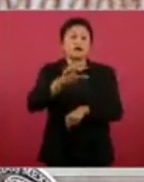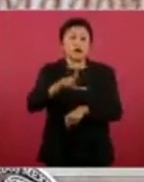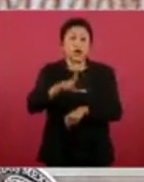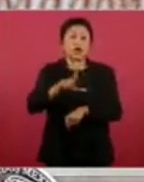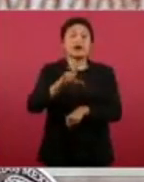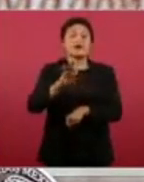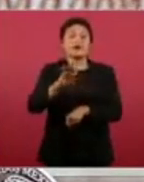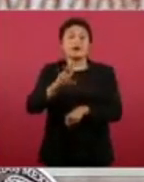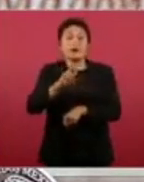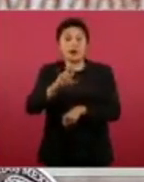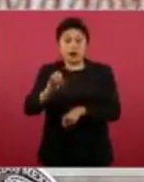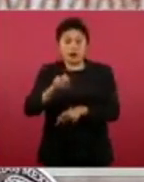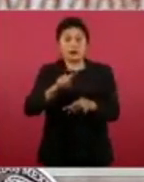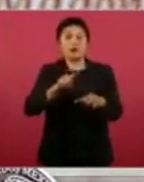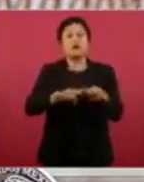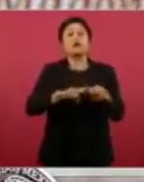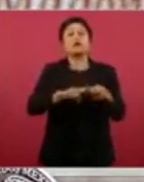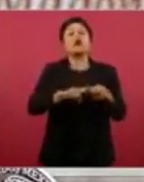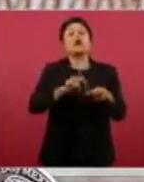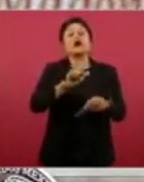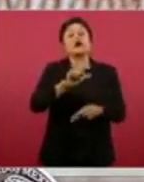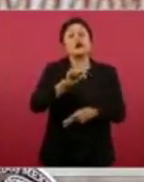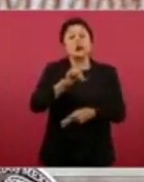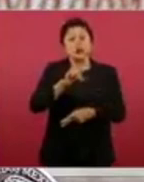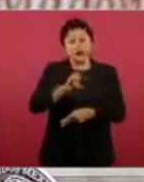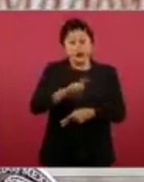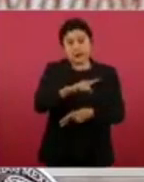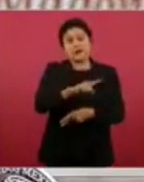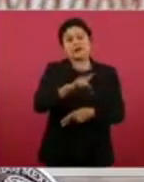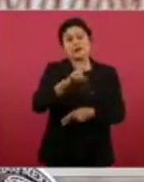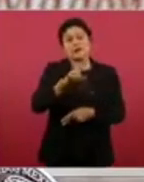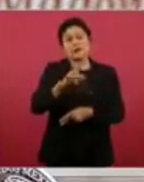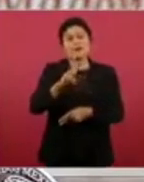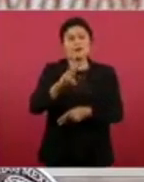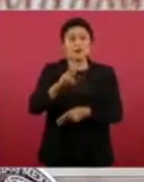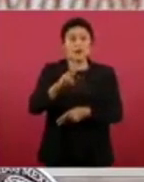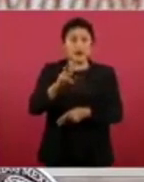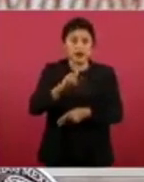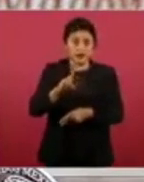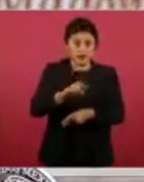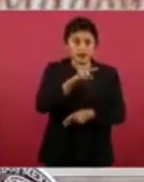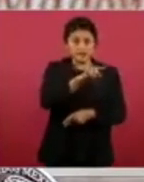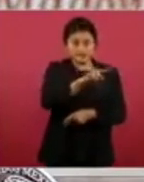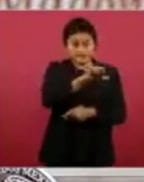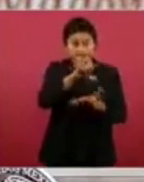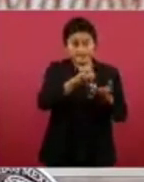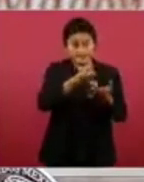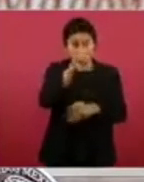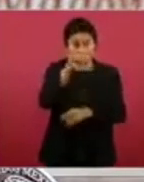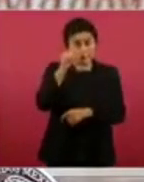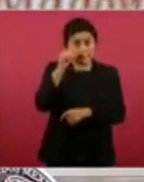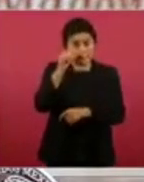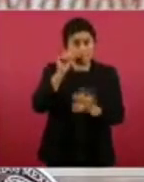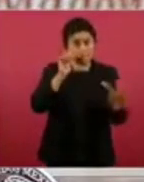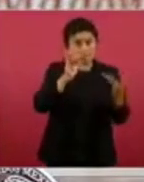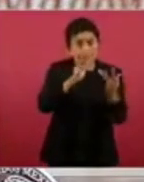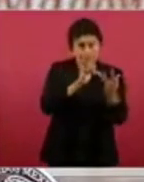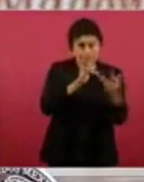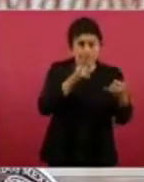y con el alcalde Cruz Pérez de Ciudad Juárez. A partir de estos elementos y de las acciones